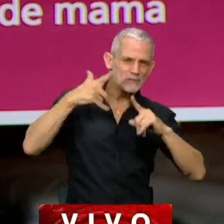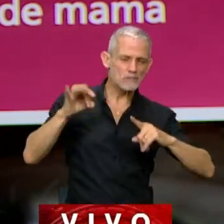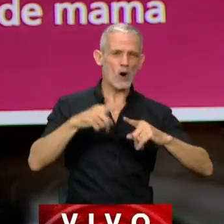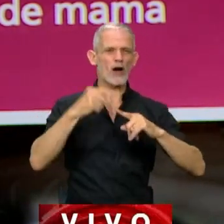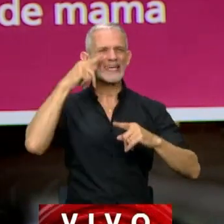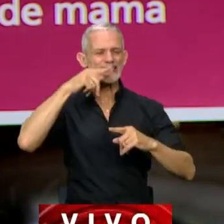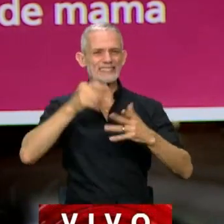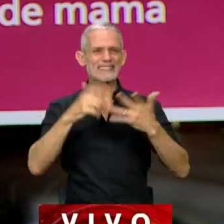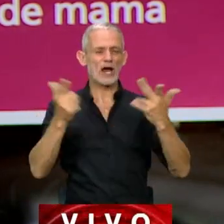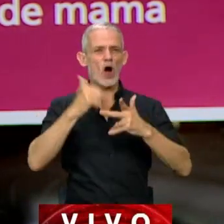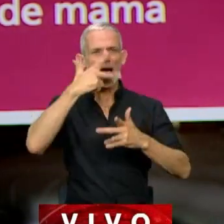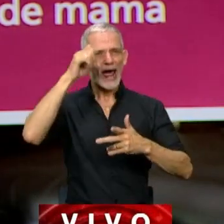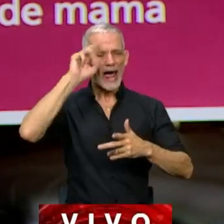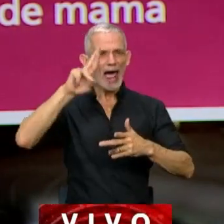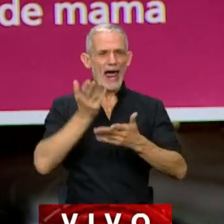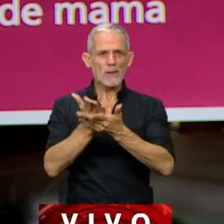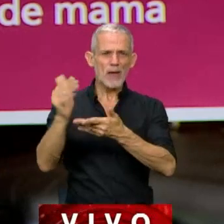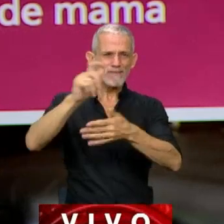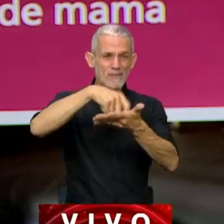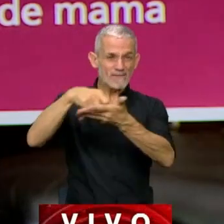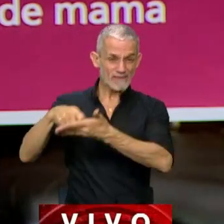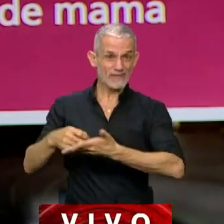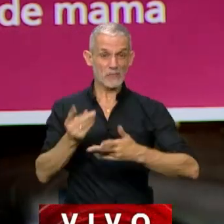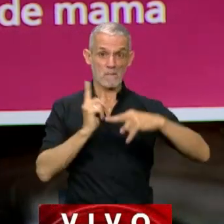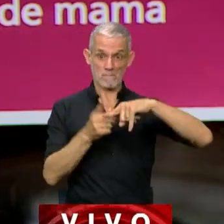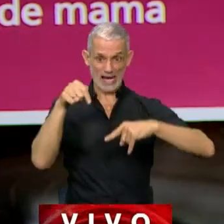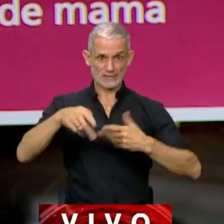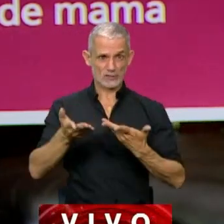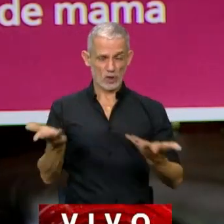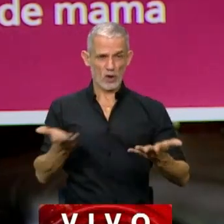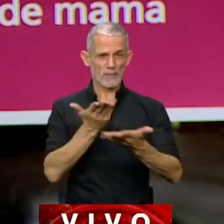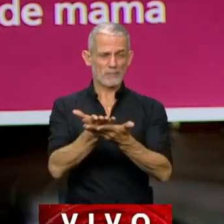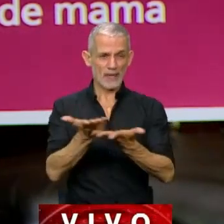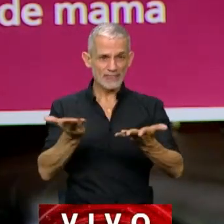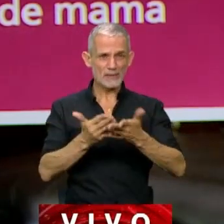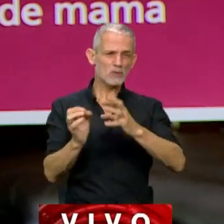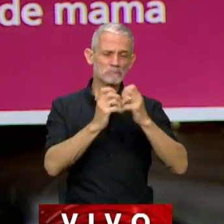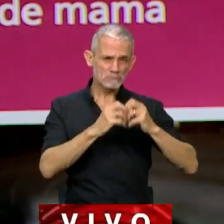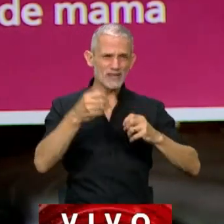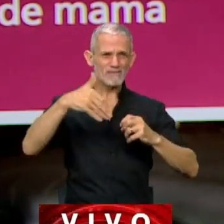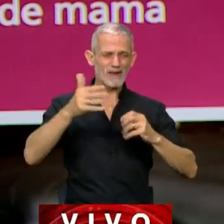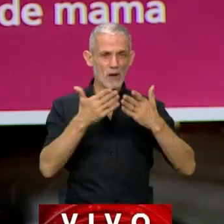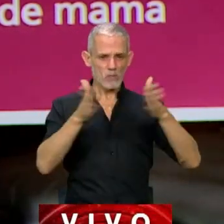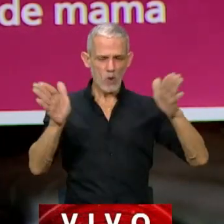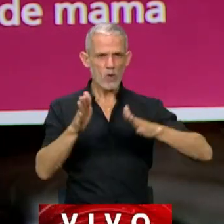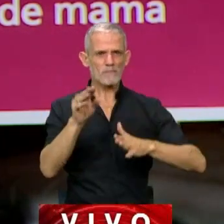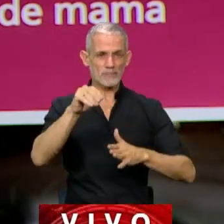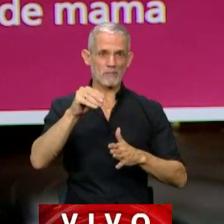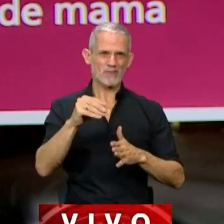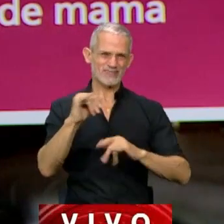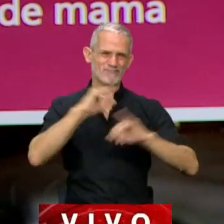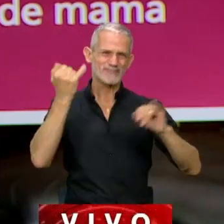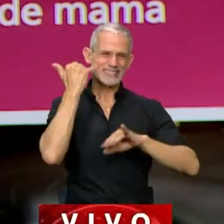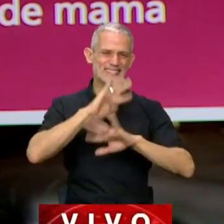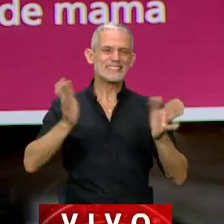encabezando las firmas de ese proyecto, más lo que hoy estamos planteando y seguramente el debate que se abrirá y que ya preanunciaron